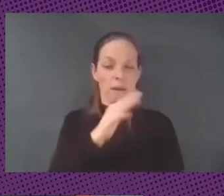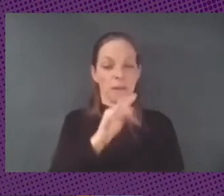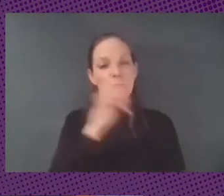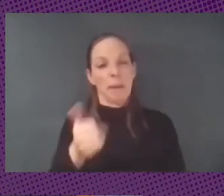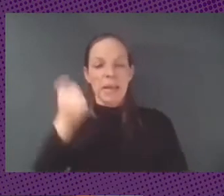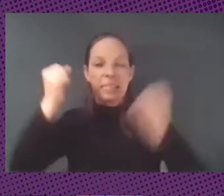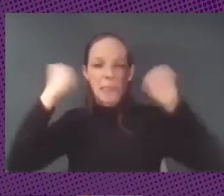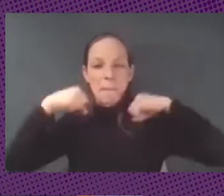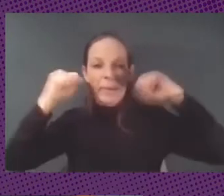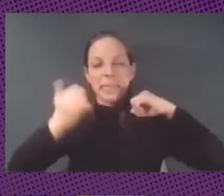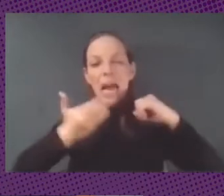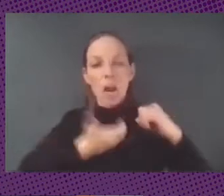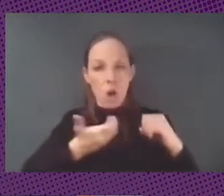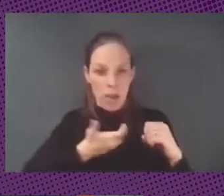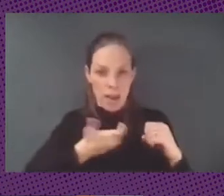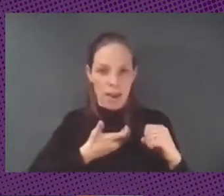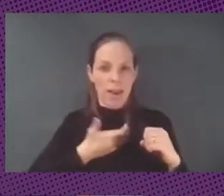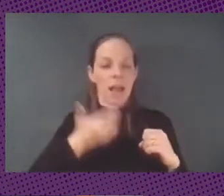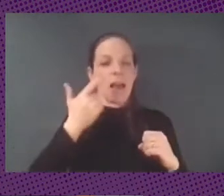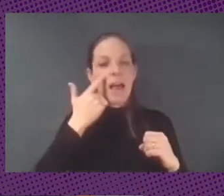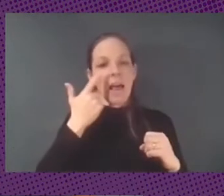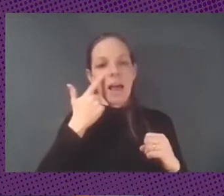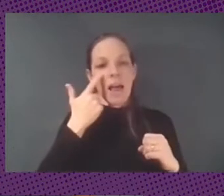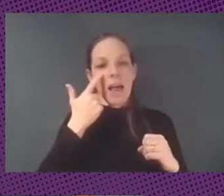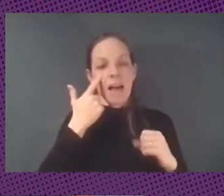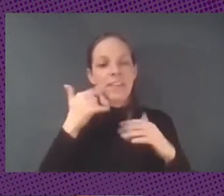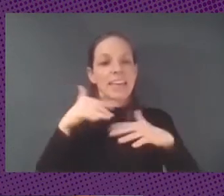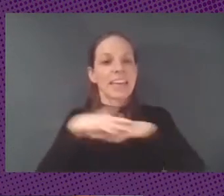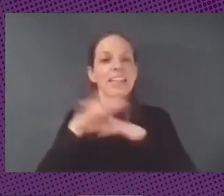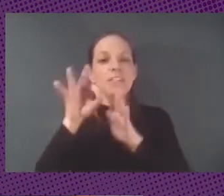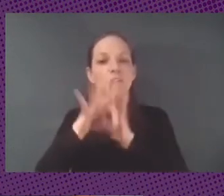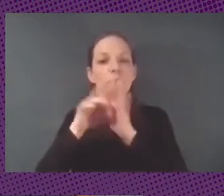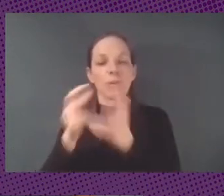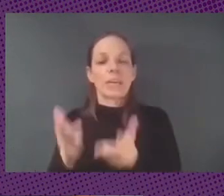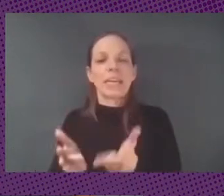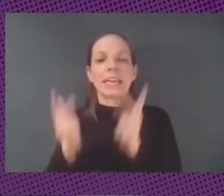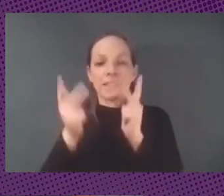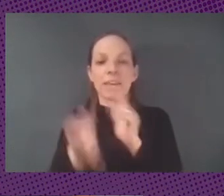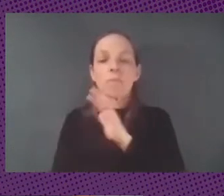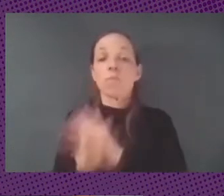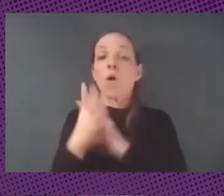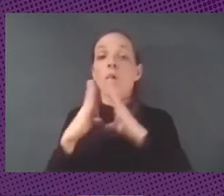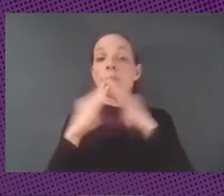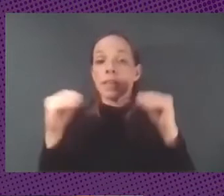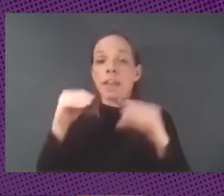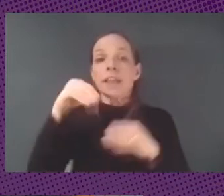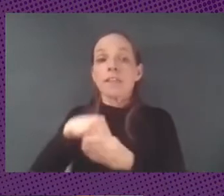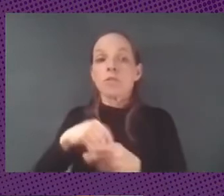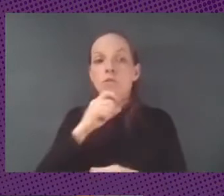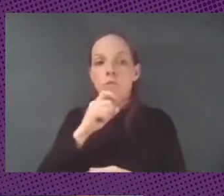más granular de cómo se levantan redes de software libre desde las universidades a nivel micro Cecilia por favor cuéntanos